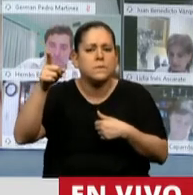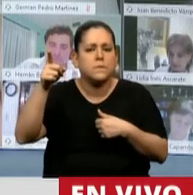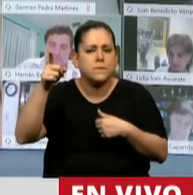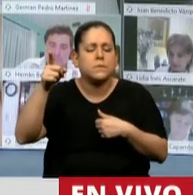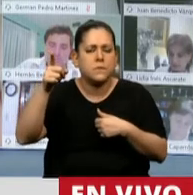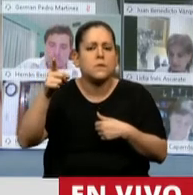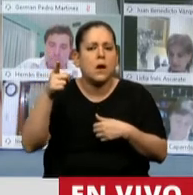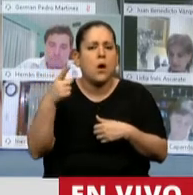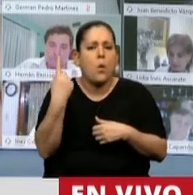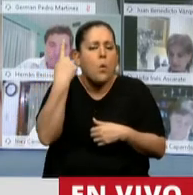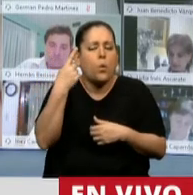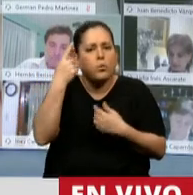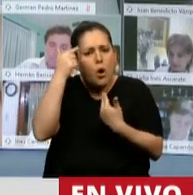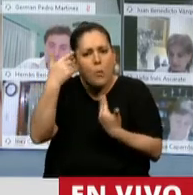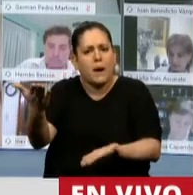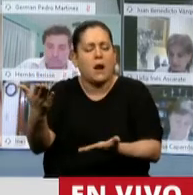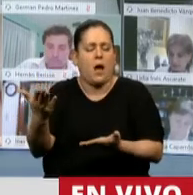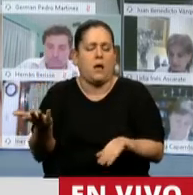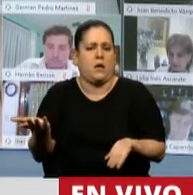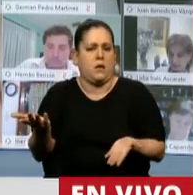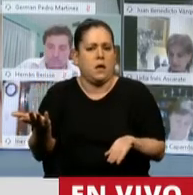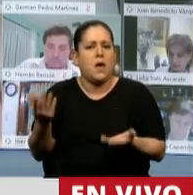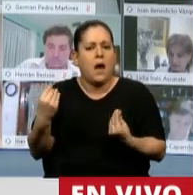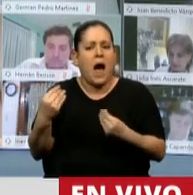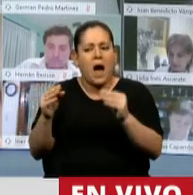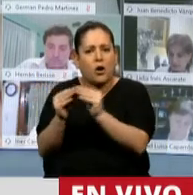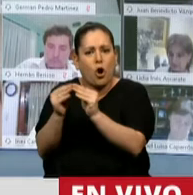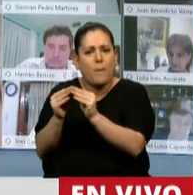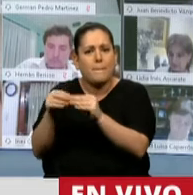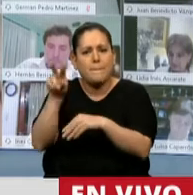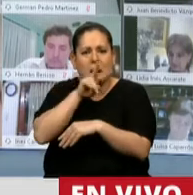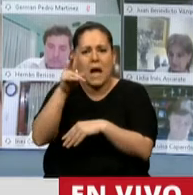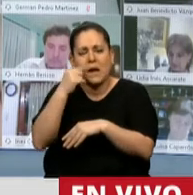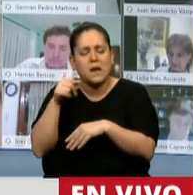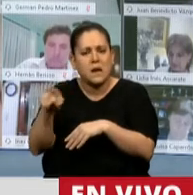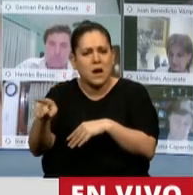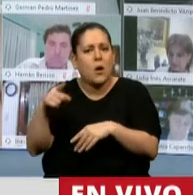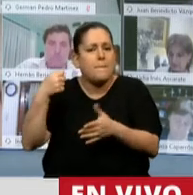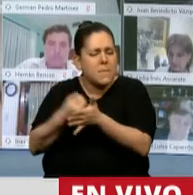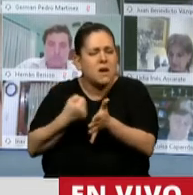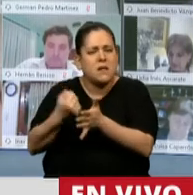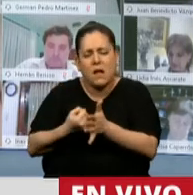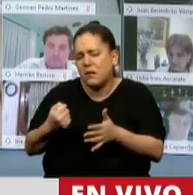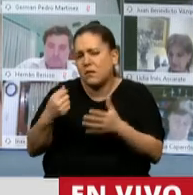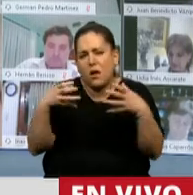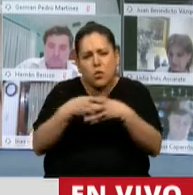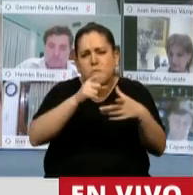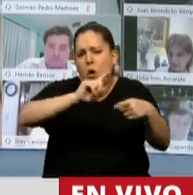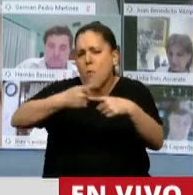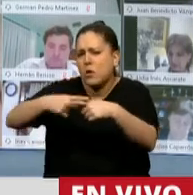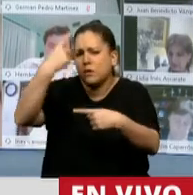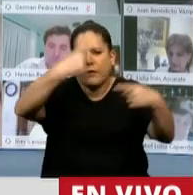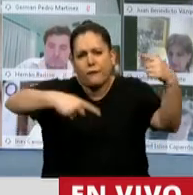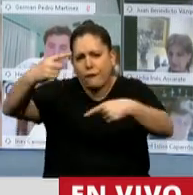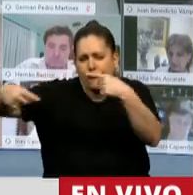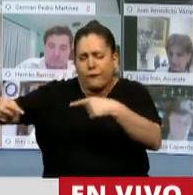palabra de homenaje, de agradecimiento a los compañeros, compañeras, militantes de muchísimas fuerzas políticas. A